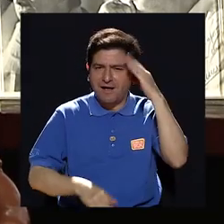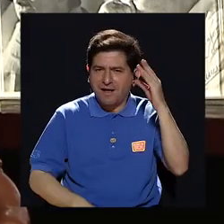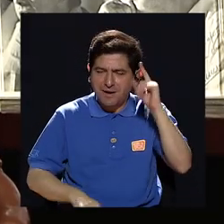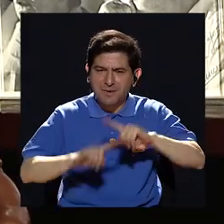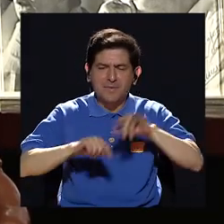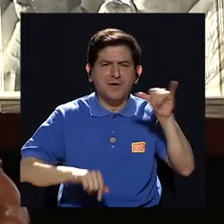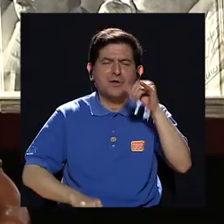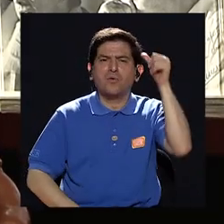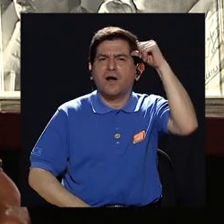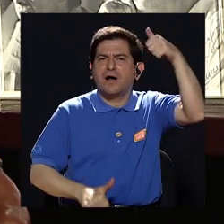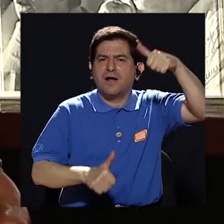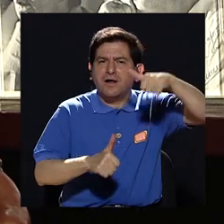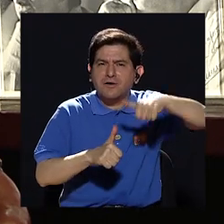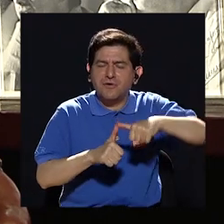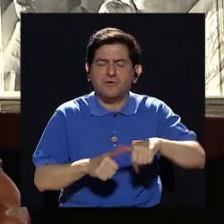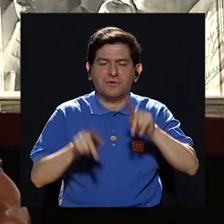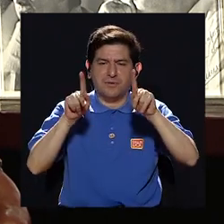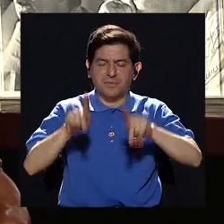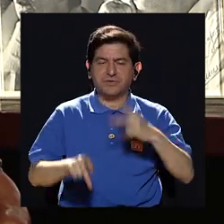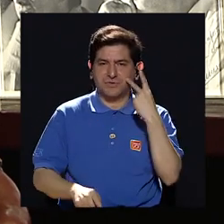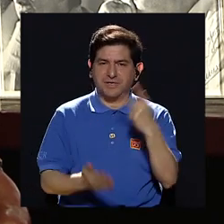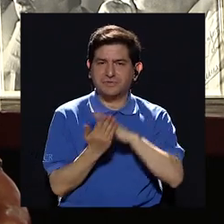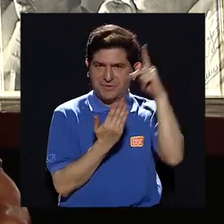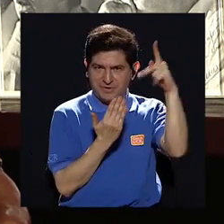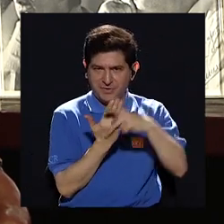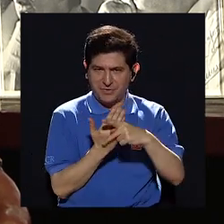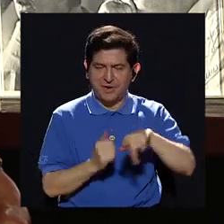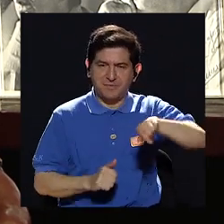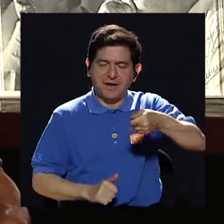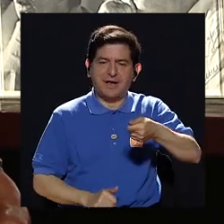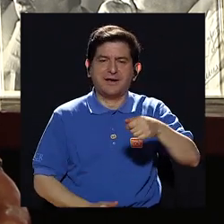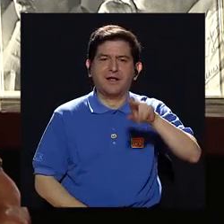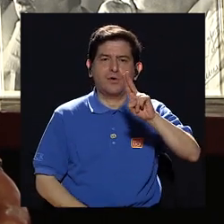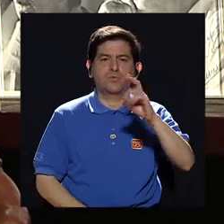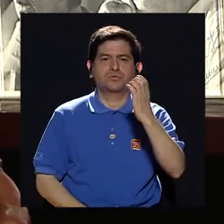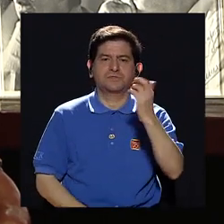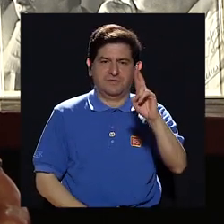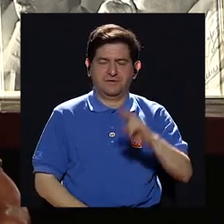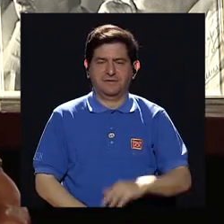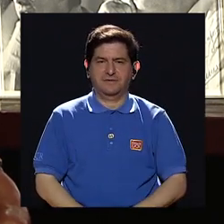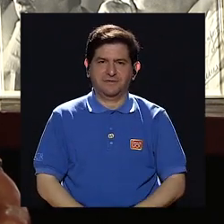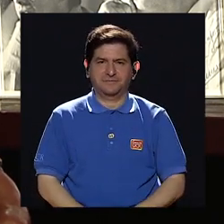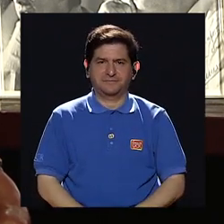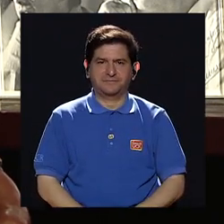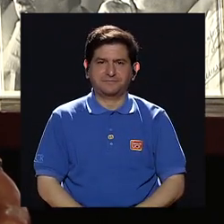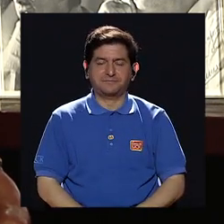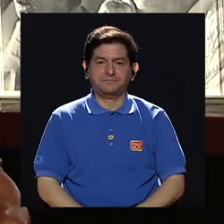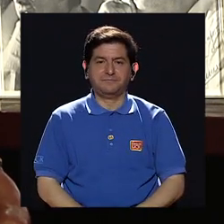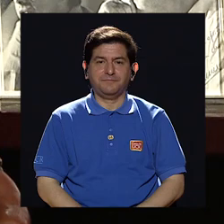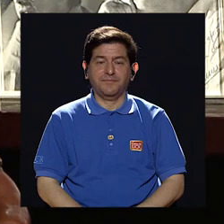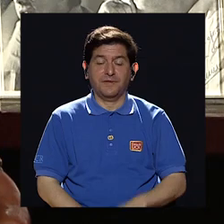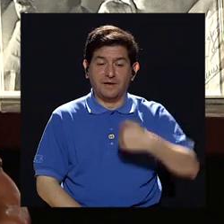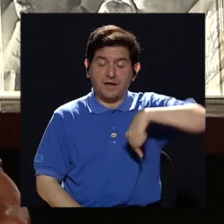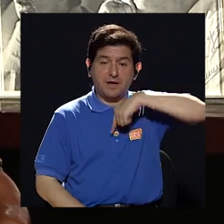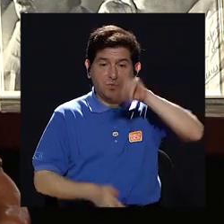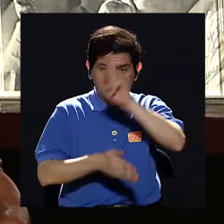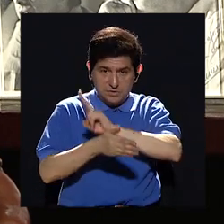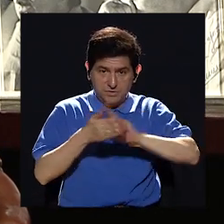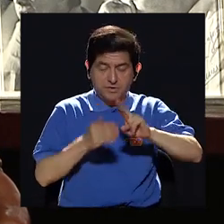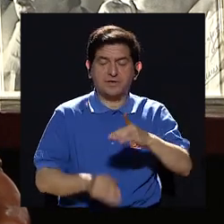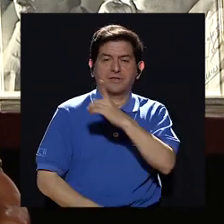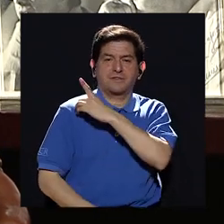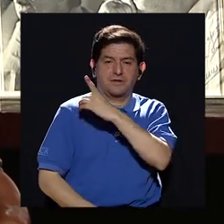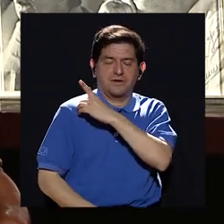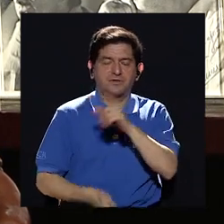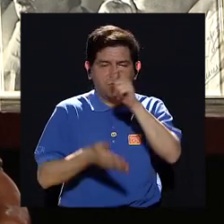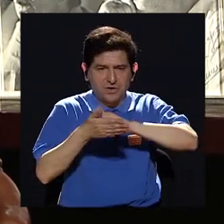pero sobre todo también recordándole a la teleaudiencia de Canal Universidad de Costa Rica que dentro de nuestra universidad la directora